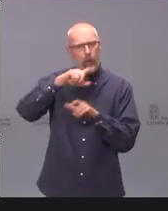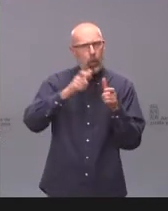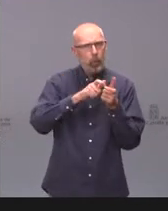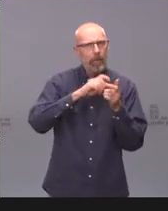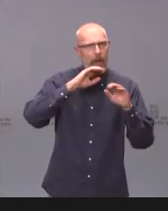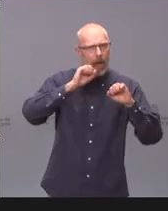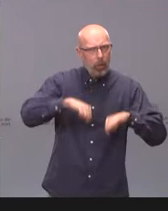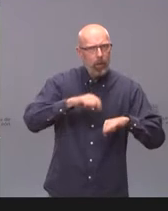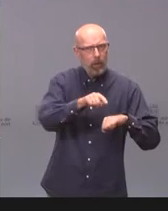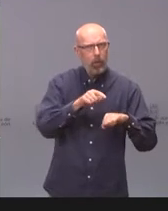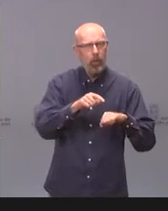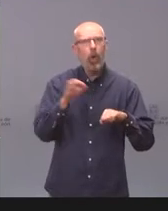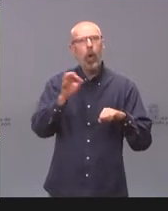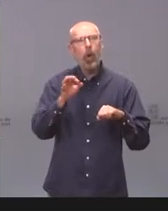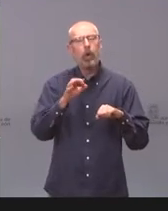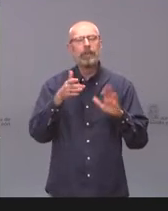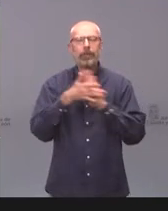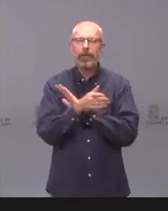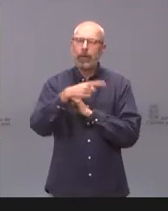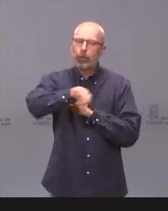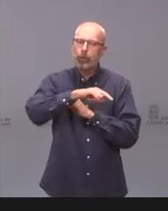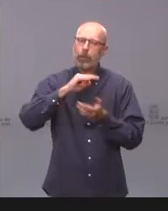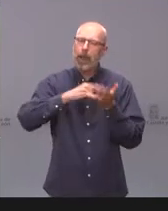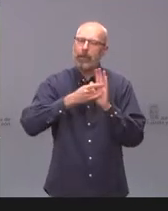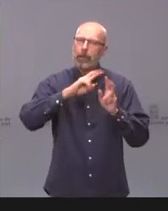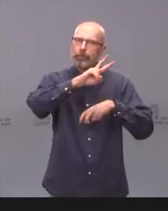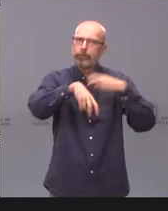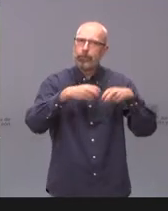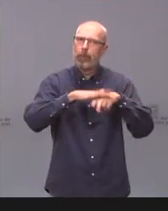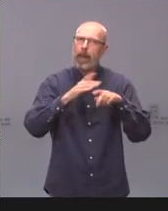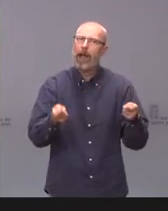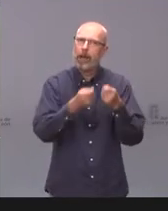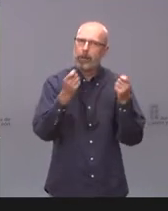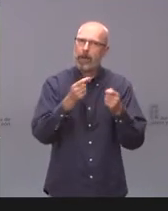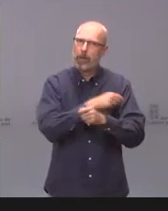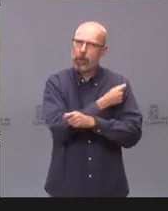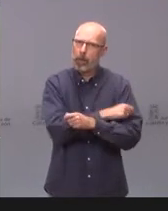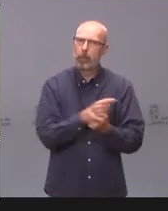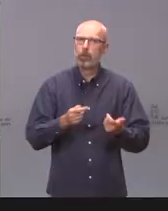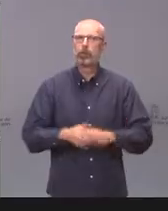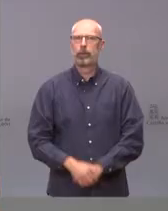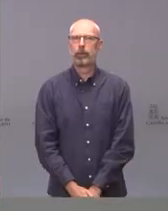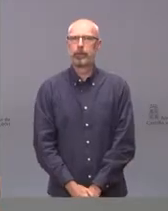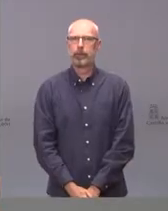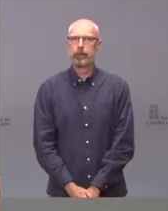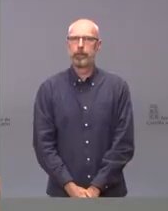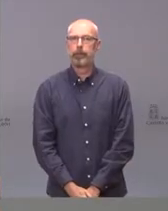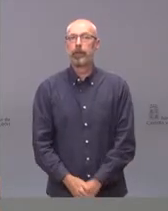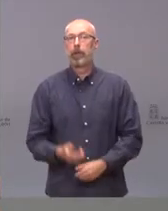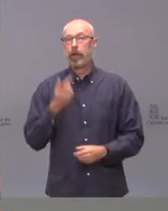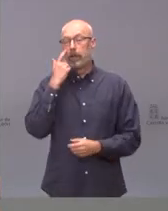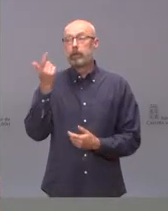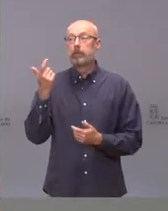les va a obligar a hacer algunas modificaciones en la planificación de la campaña de vacunación. Gracias. Bueno, cuando se nos comunique